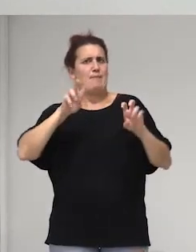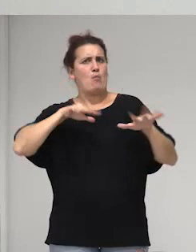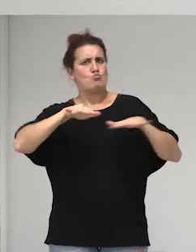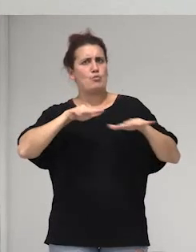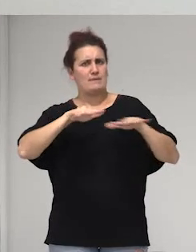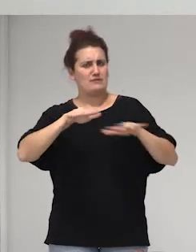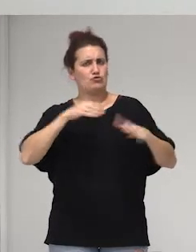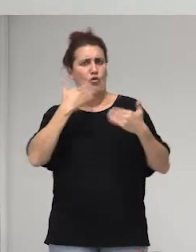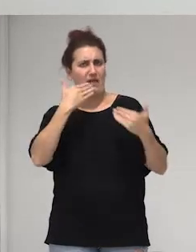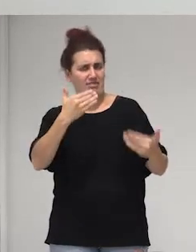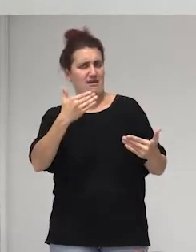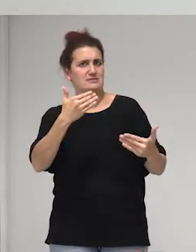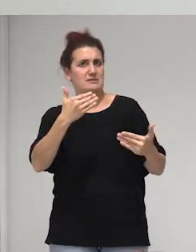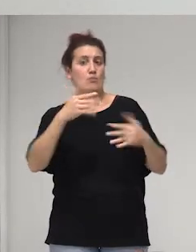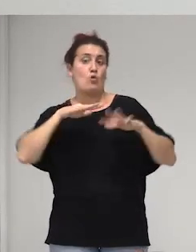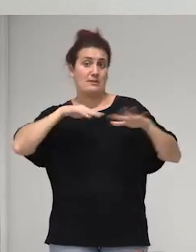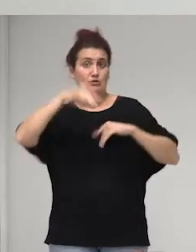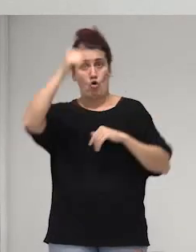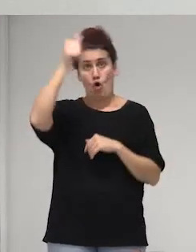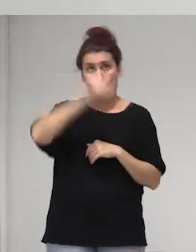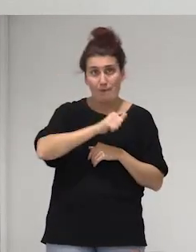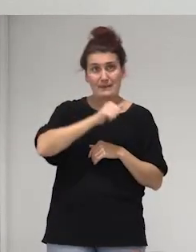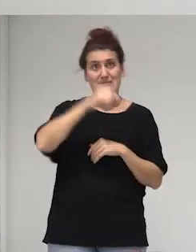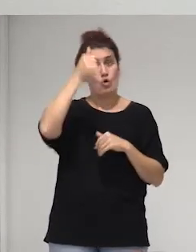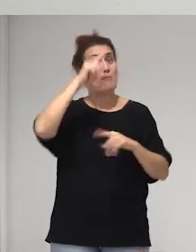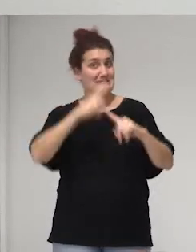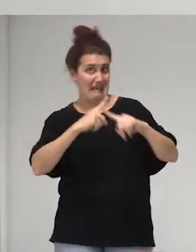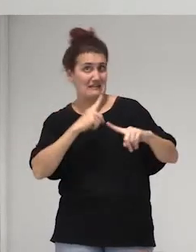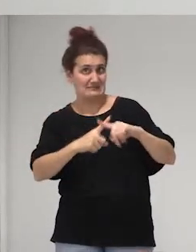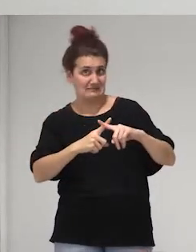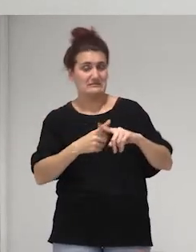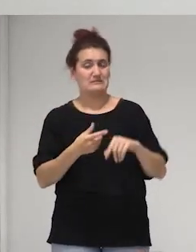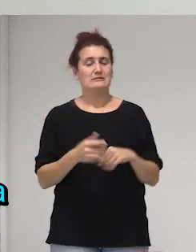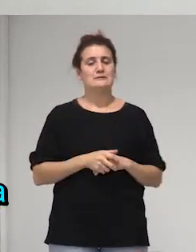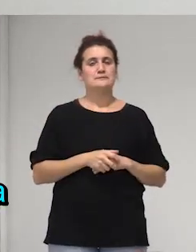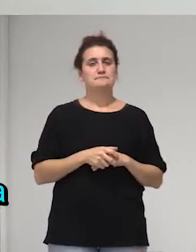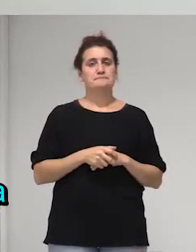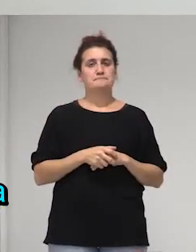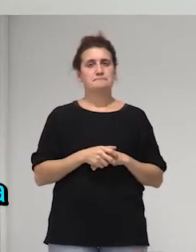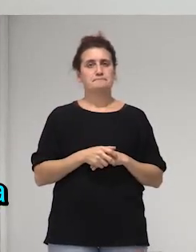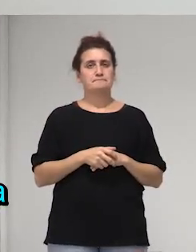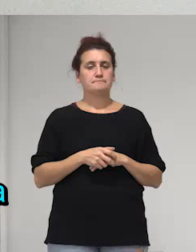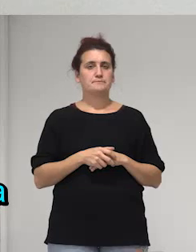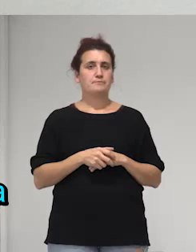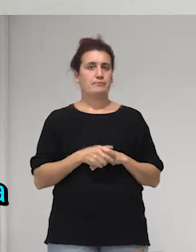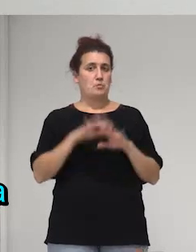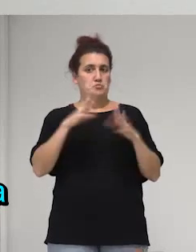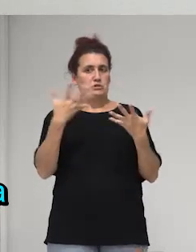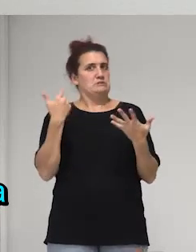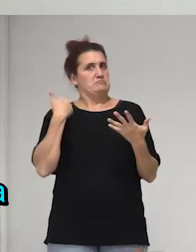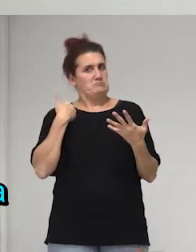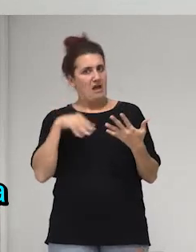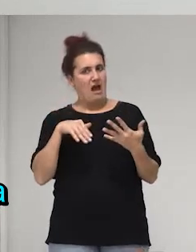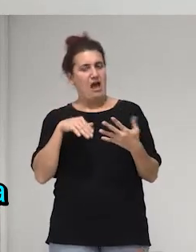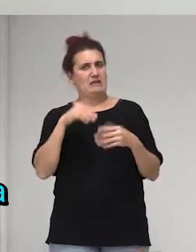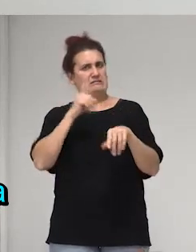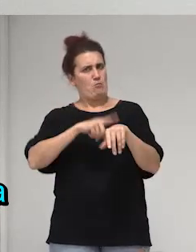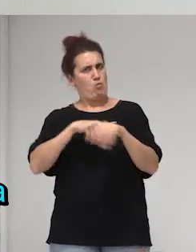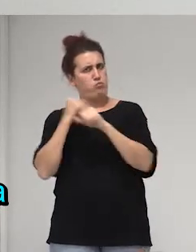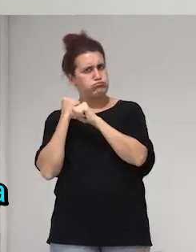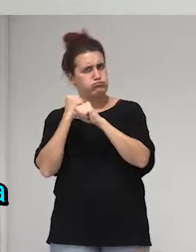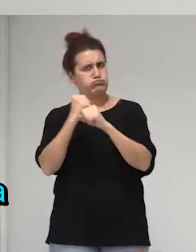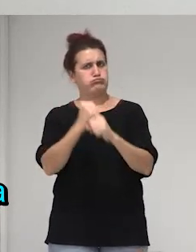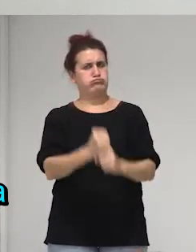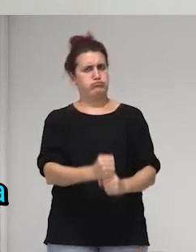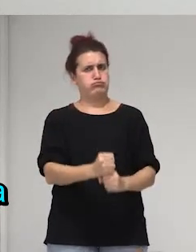de de hombres de hombres gay pues durante mucho tiempo en Guatemala las